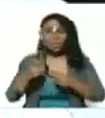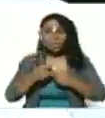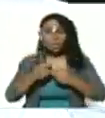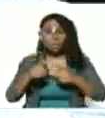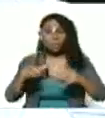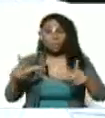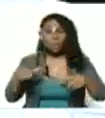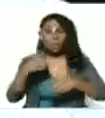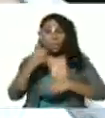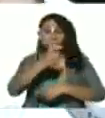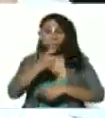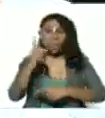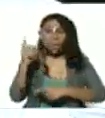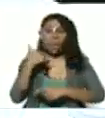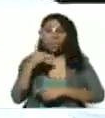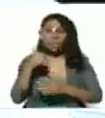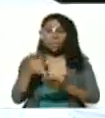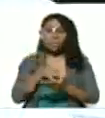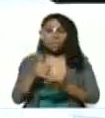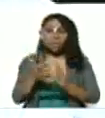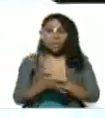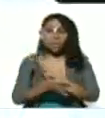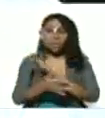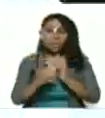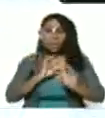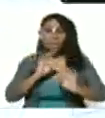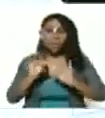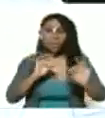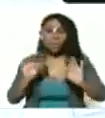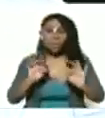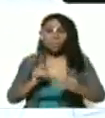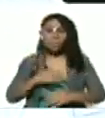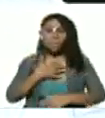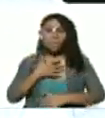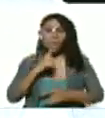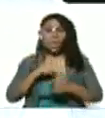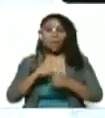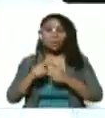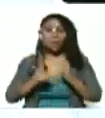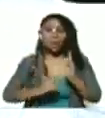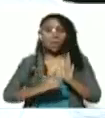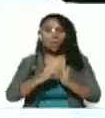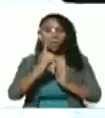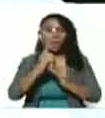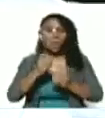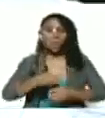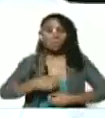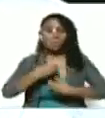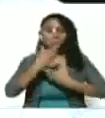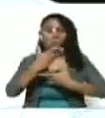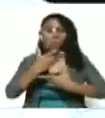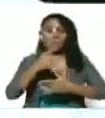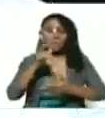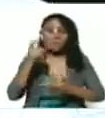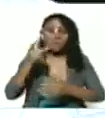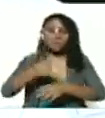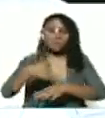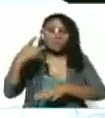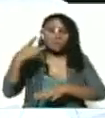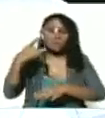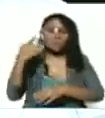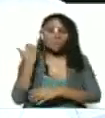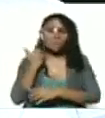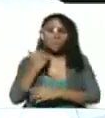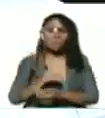personas con condiciones de vulnerabilidad se contagien y puedan entonces desarrollar la expresión de grave de la enfermedad